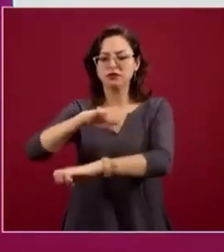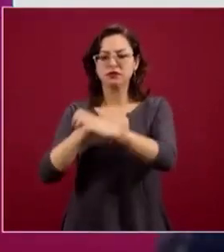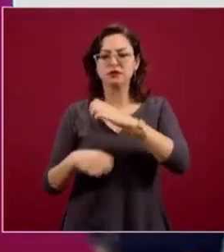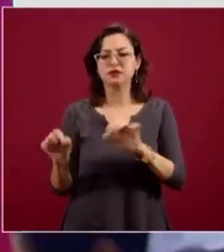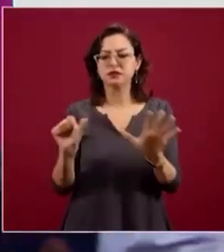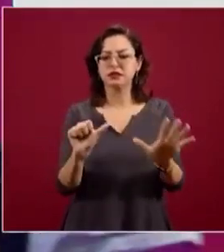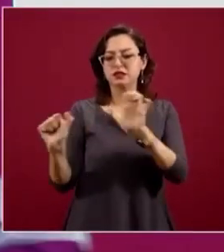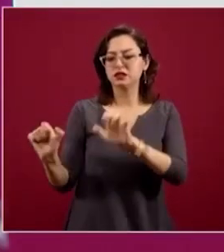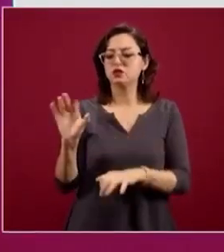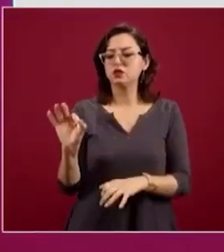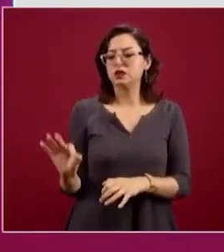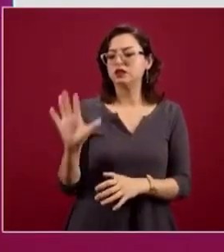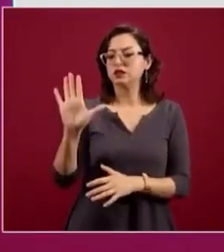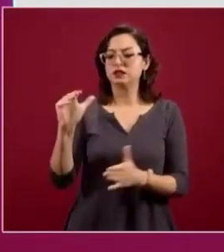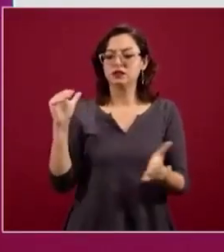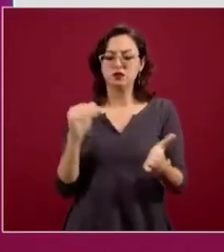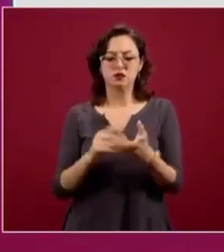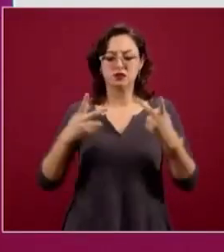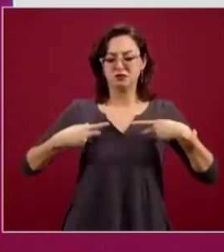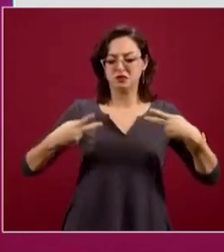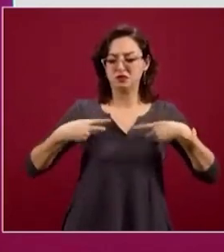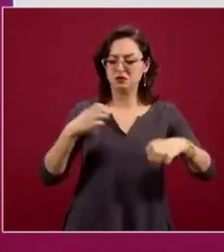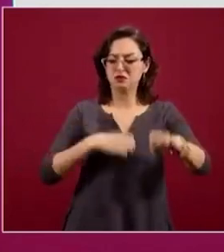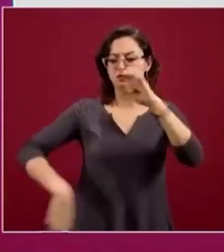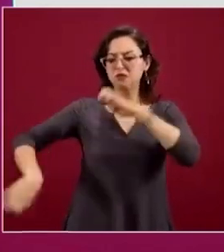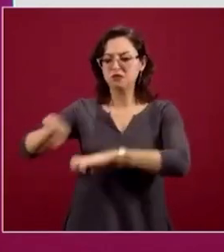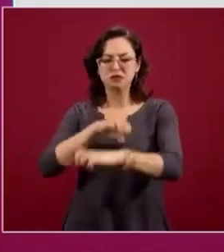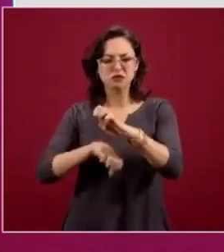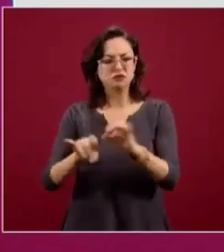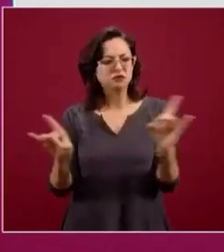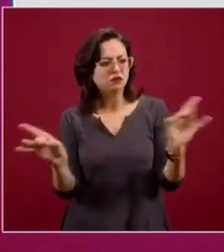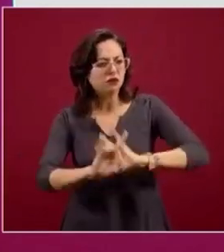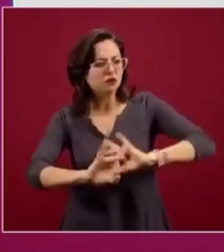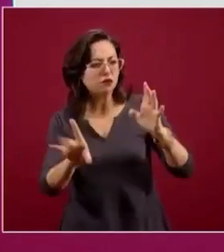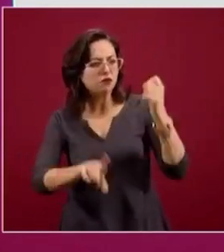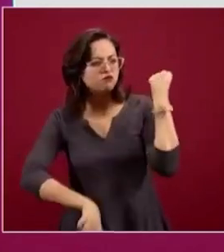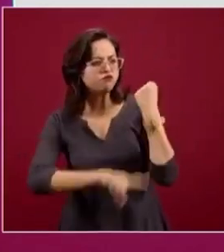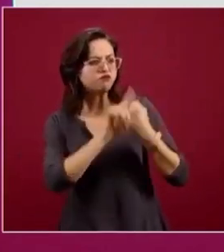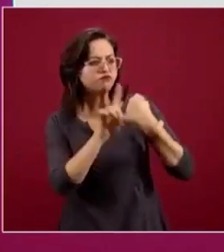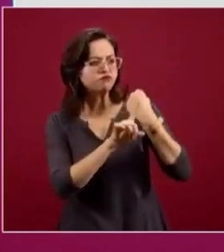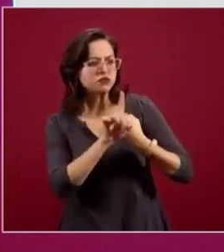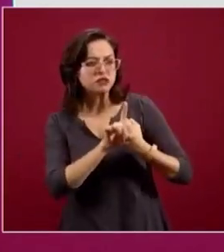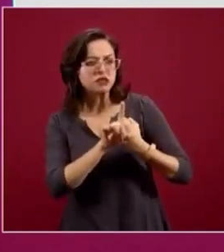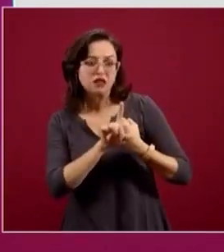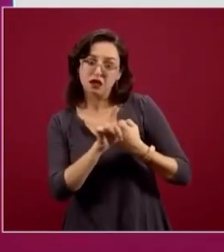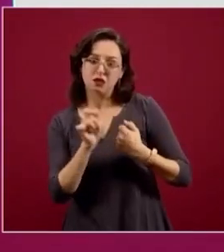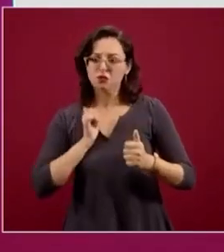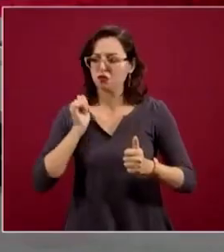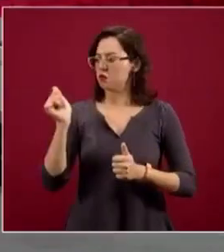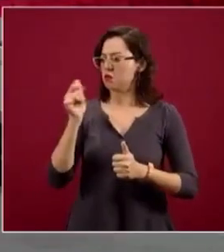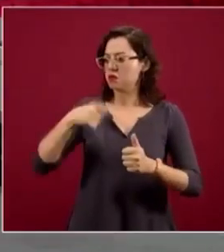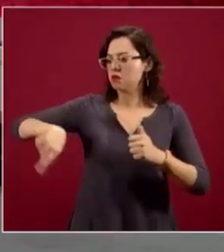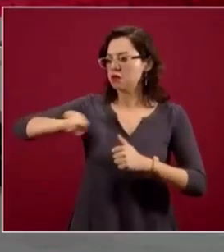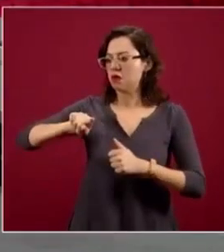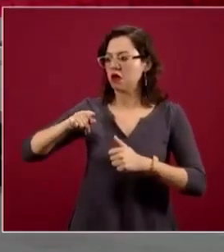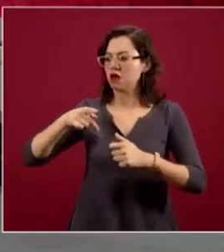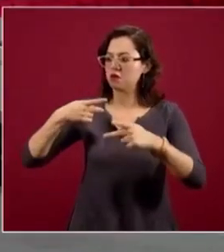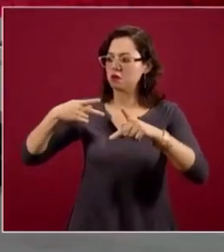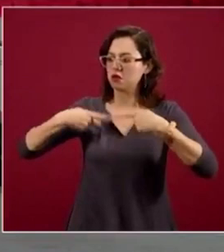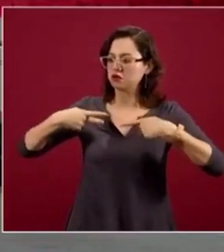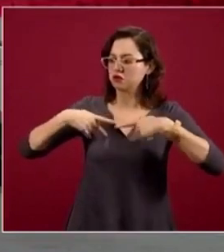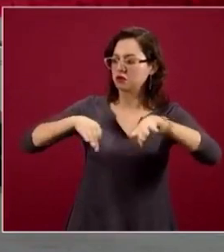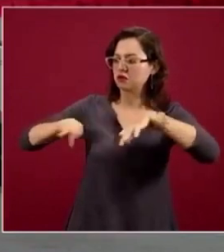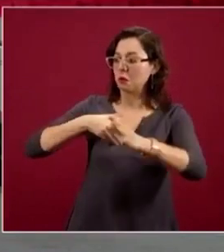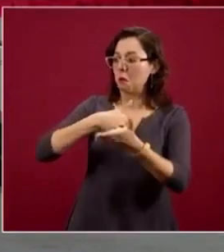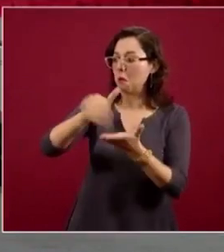645 mil empresarios que, frente a la incertidumbre, decidieron no dar de baja a su personal, a sus empleados